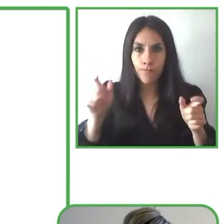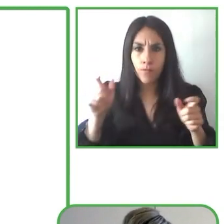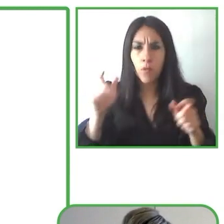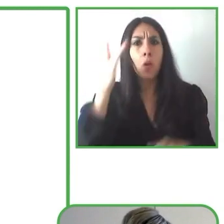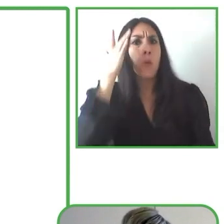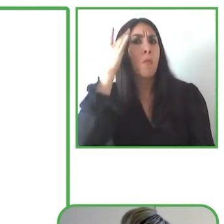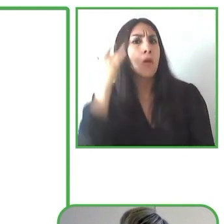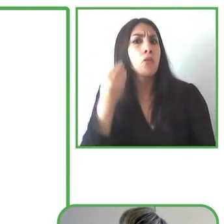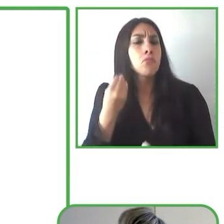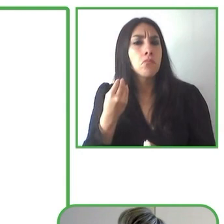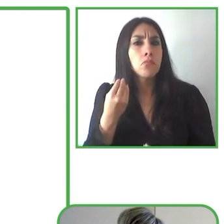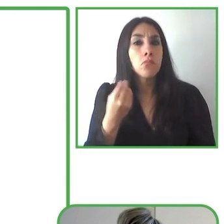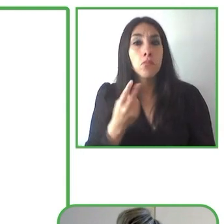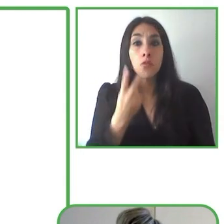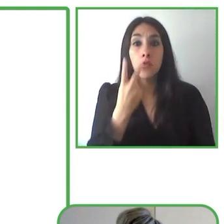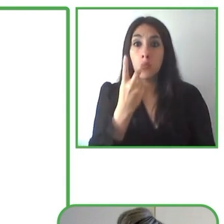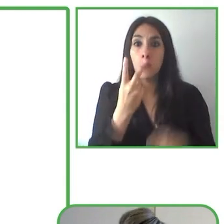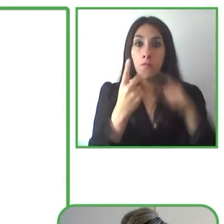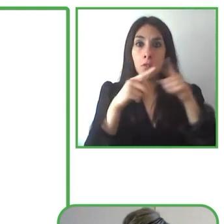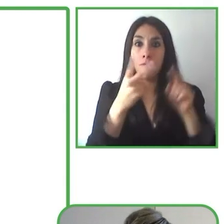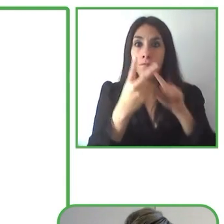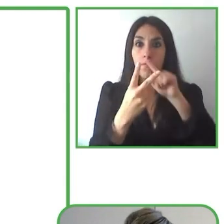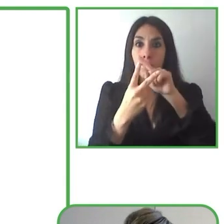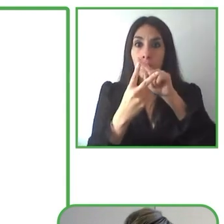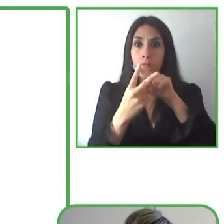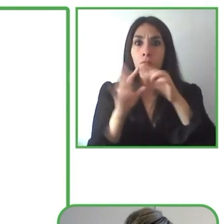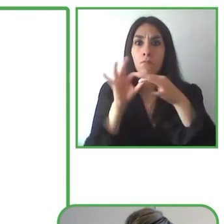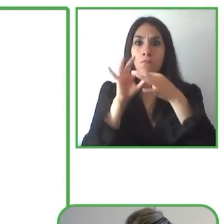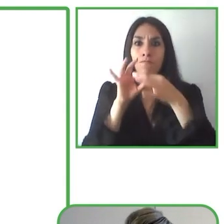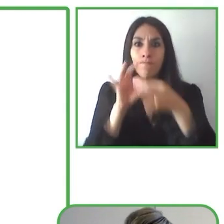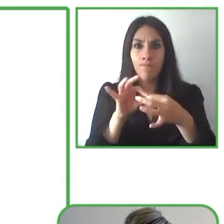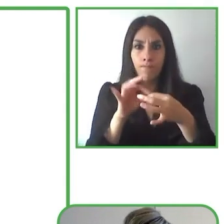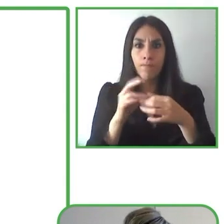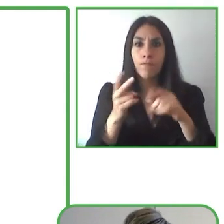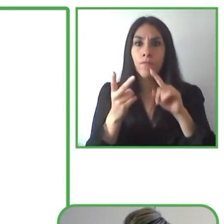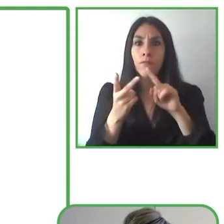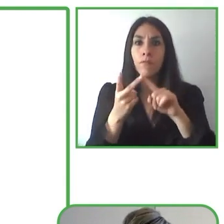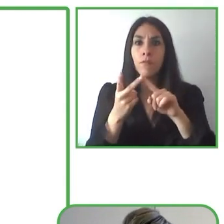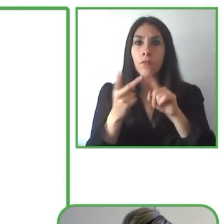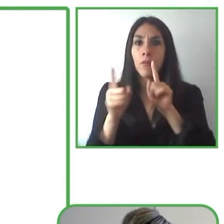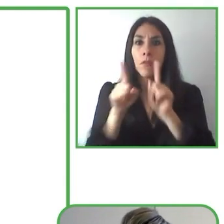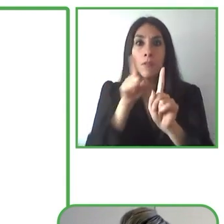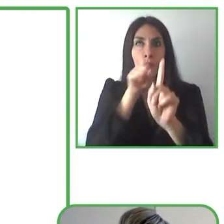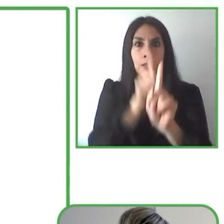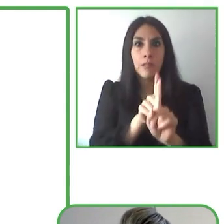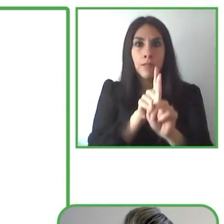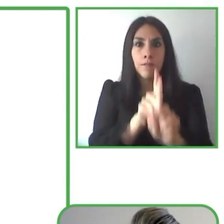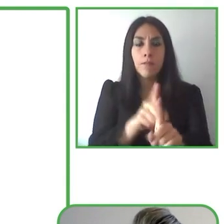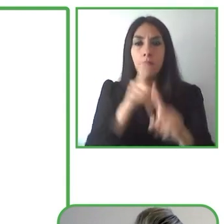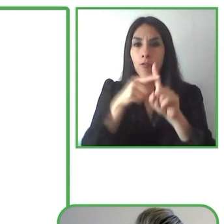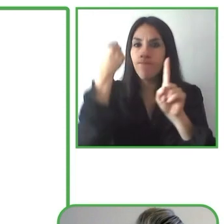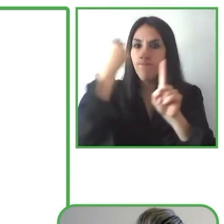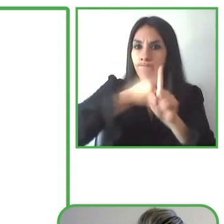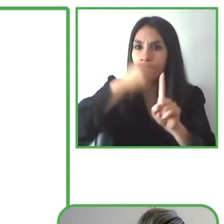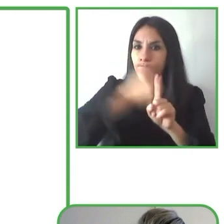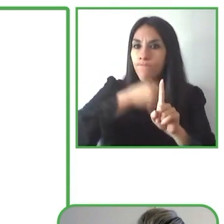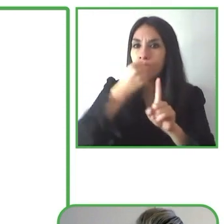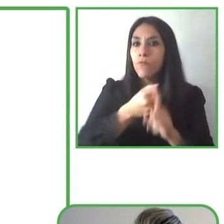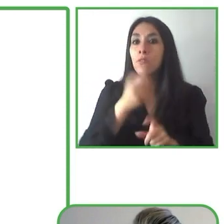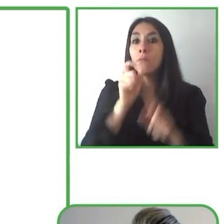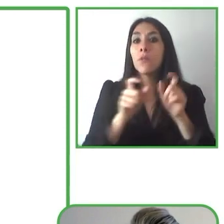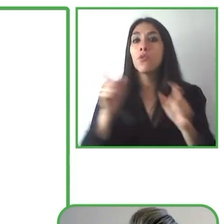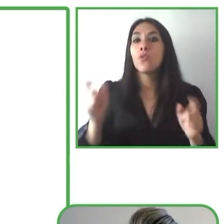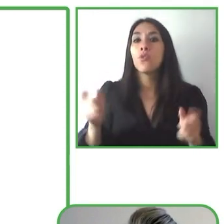es porque somos seguidores y seguidoras incondicionales de gente y no admitimos ningún